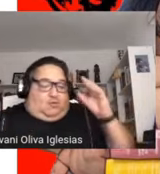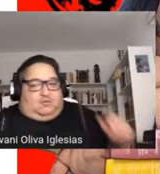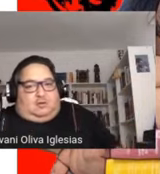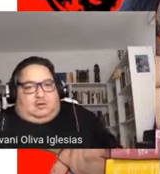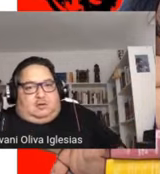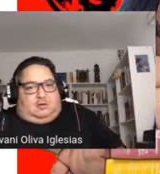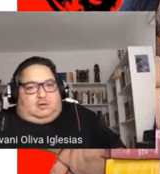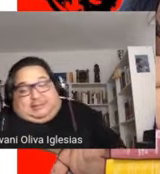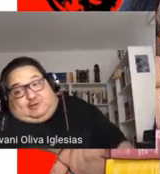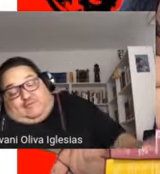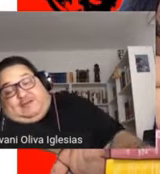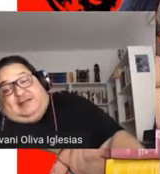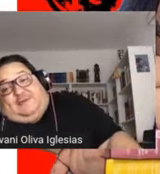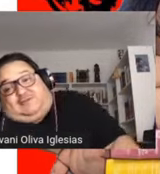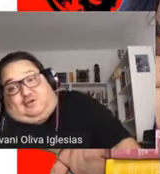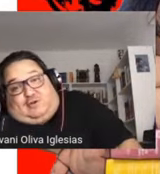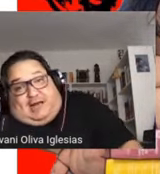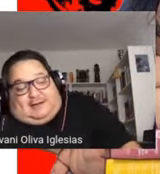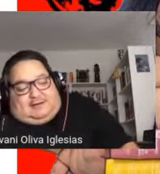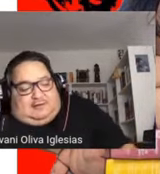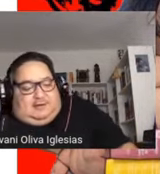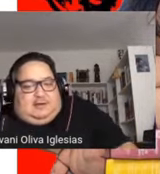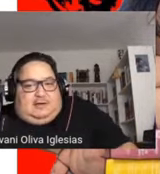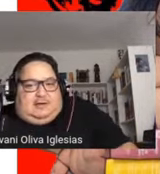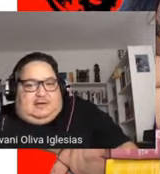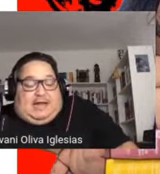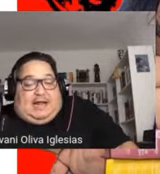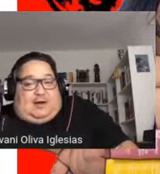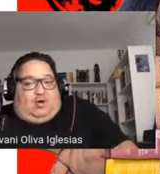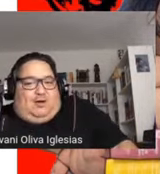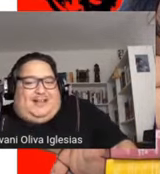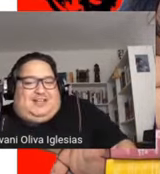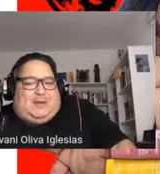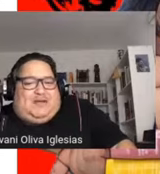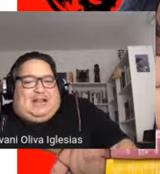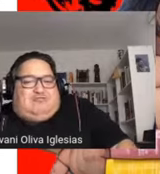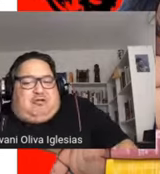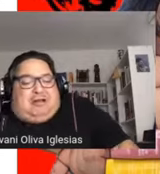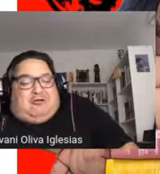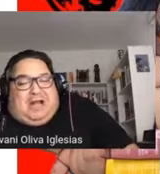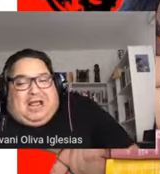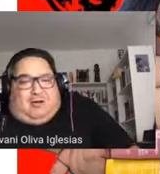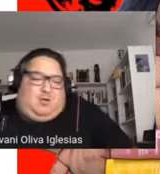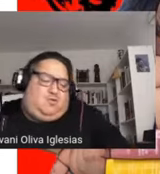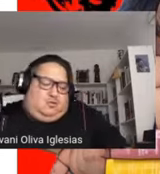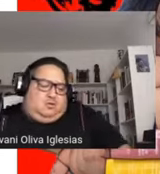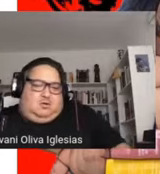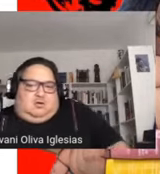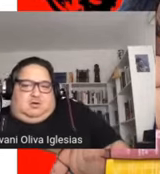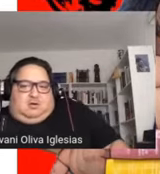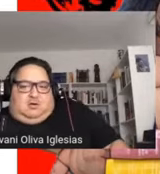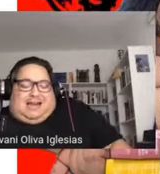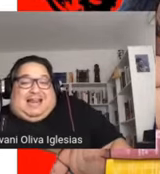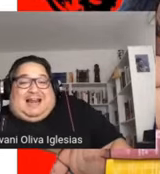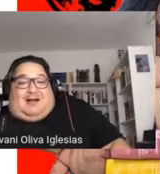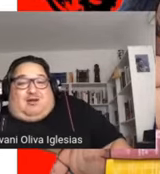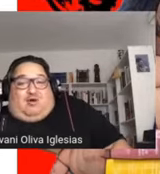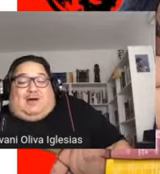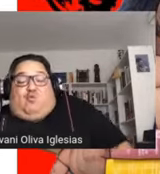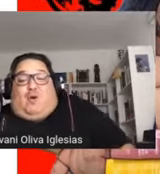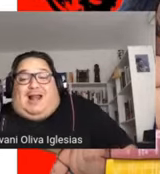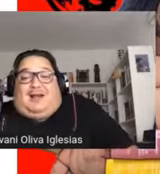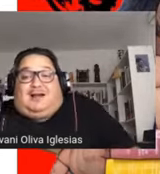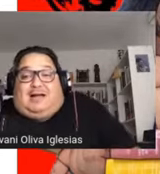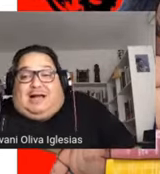Unidos fue lo que narró. Se le olvida mencionar que narró linchamientos de los negros, que